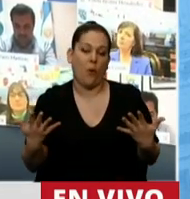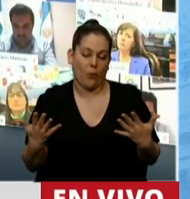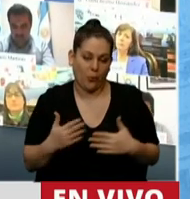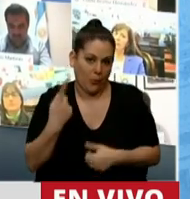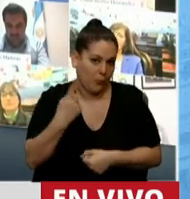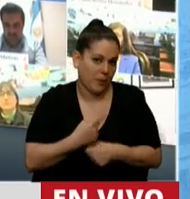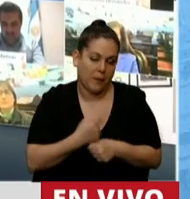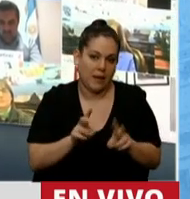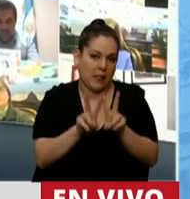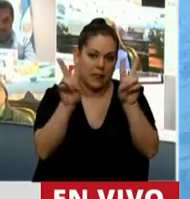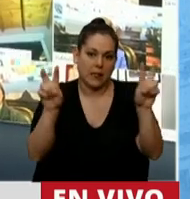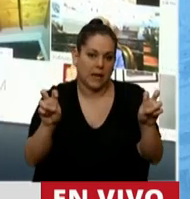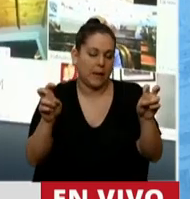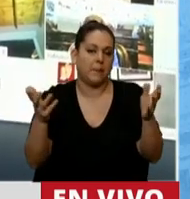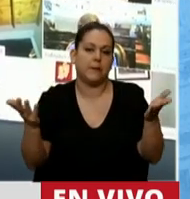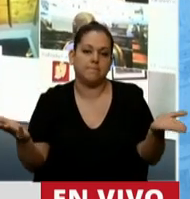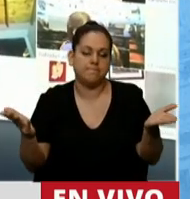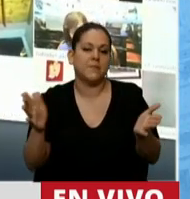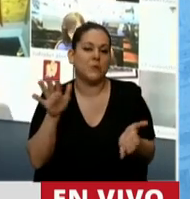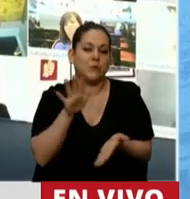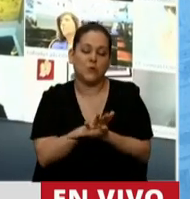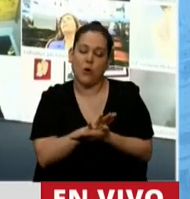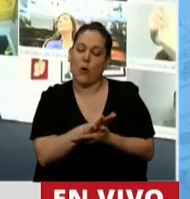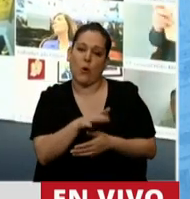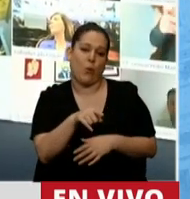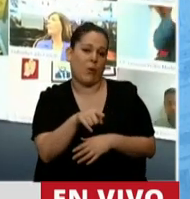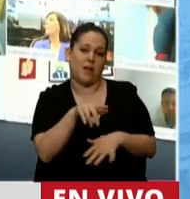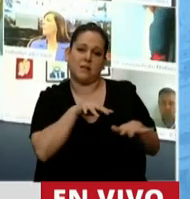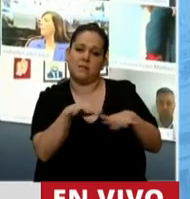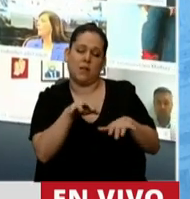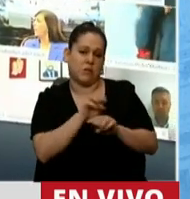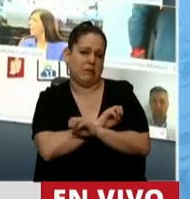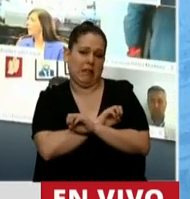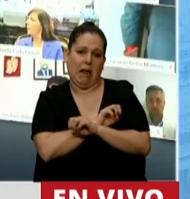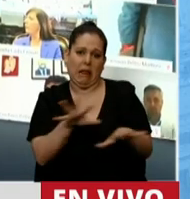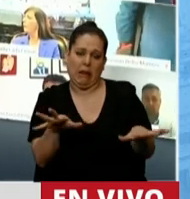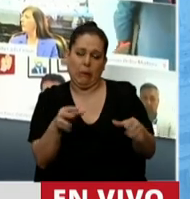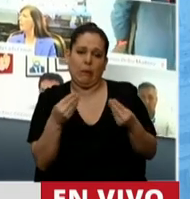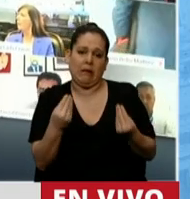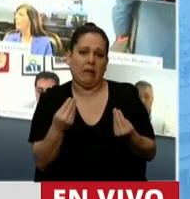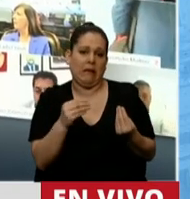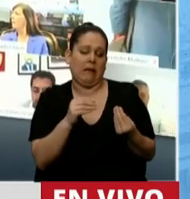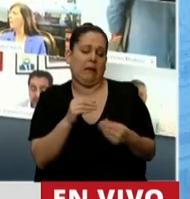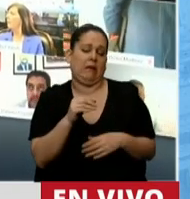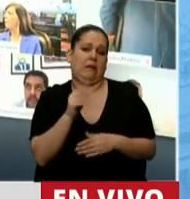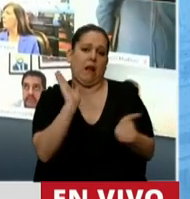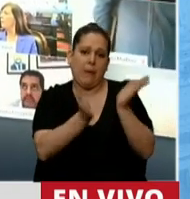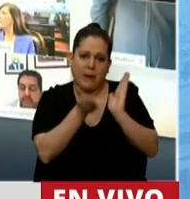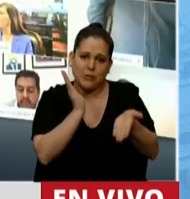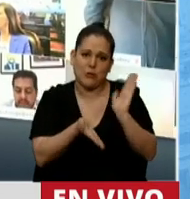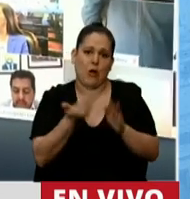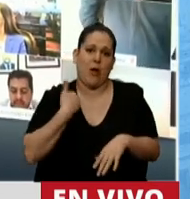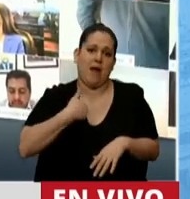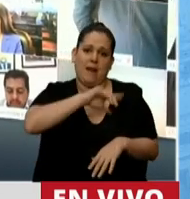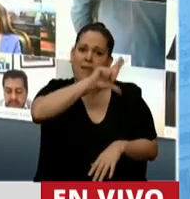voy a referir a los crímenes brutales que están llevando adelante las fuerzas represivas en la Argentina.